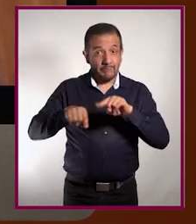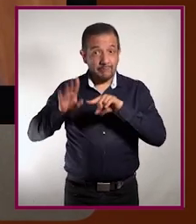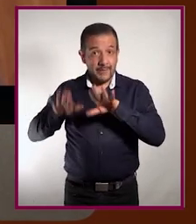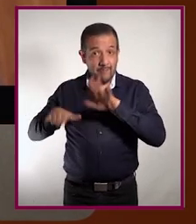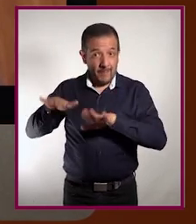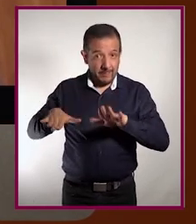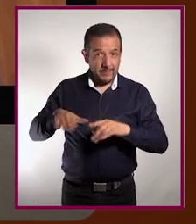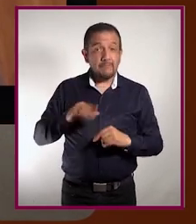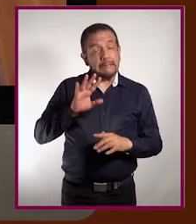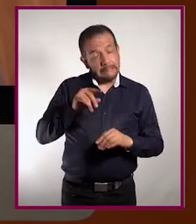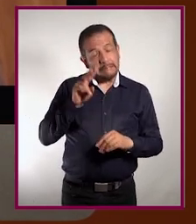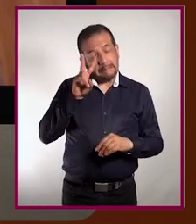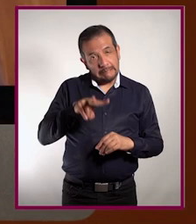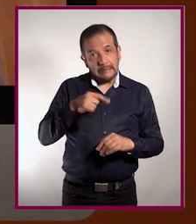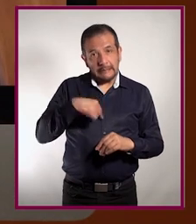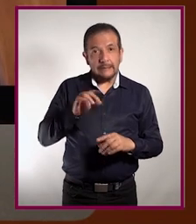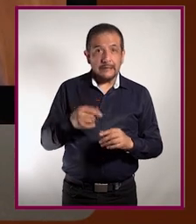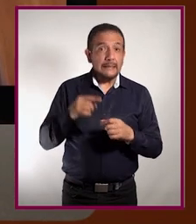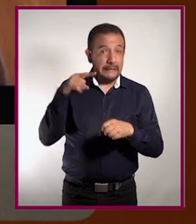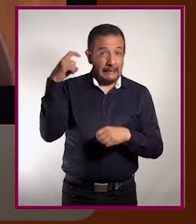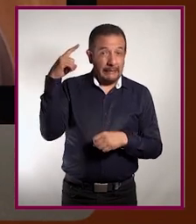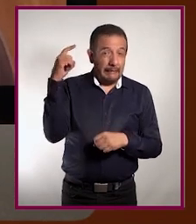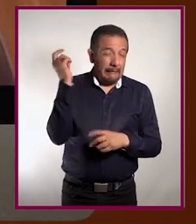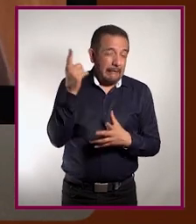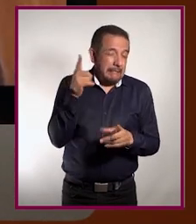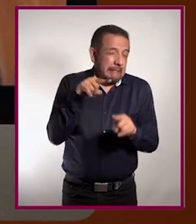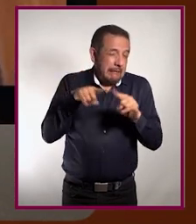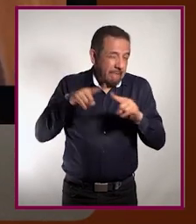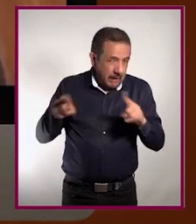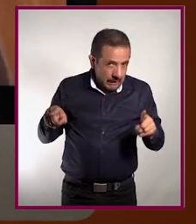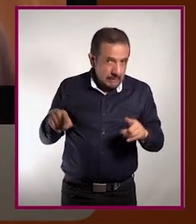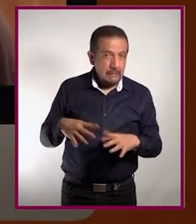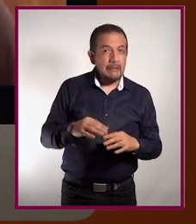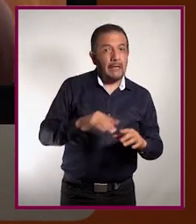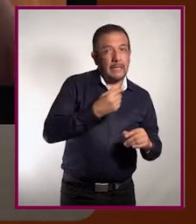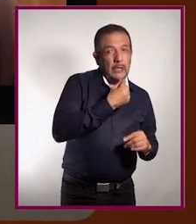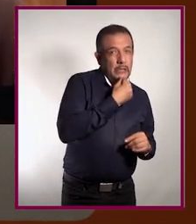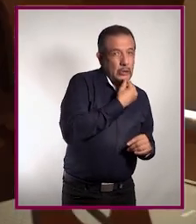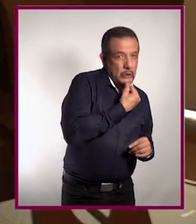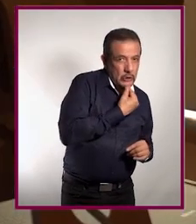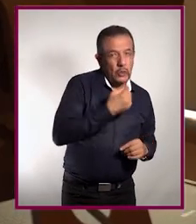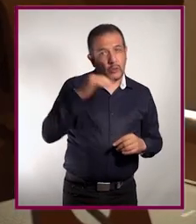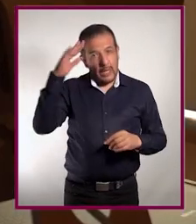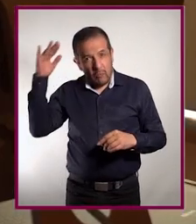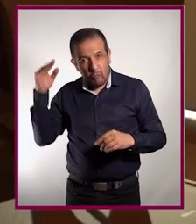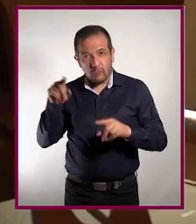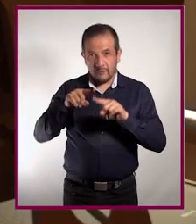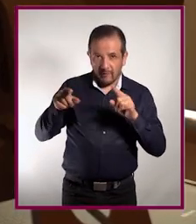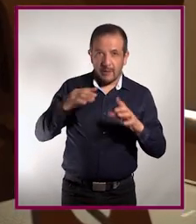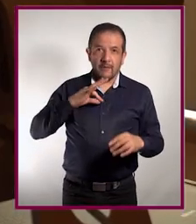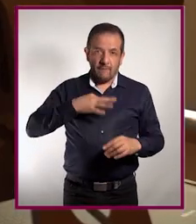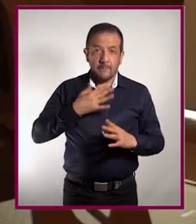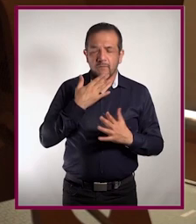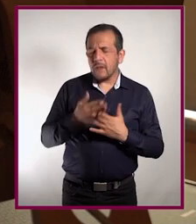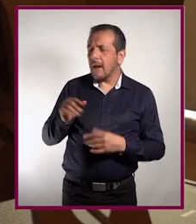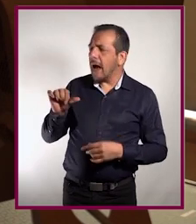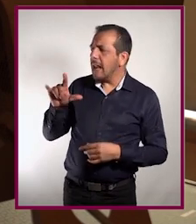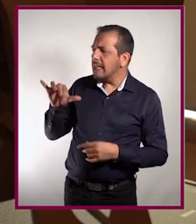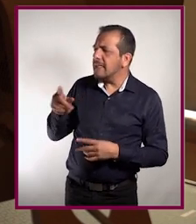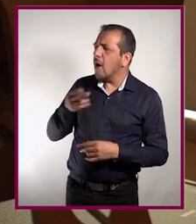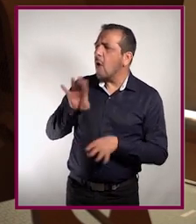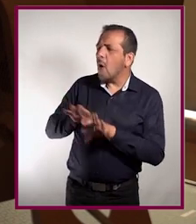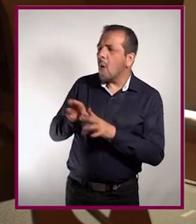distintas, entonces sí es un poco diferente la infectología pediátrica de la de adultos. Alicia, ¿de qué forma las emociones